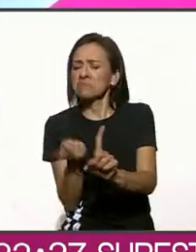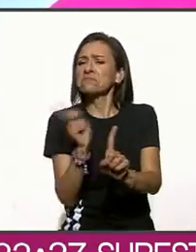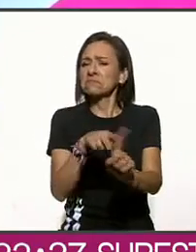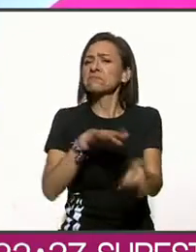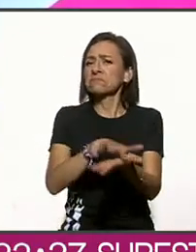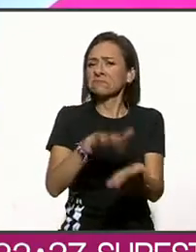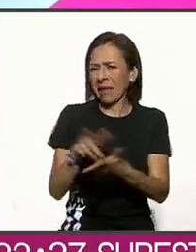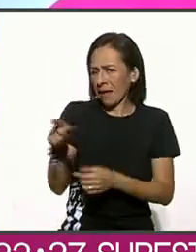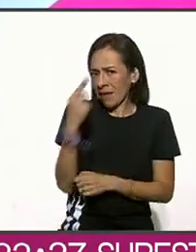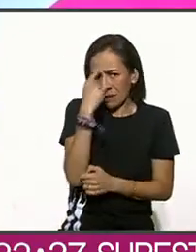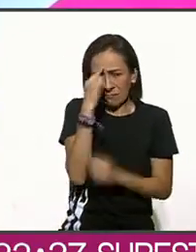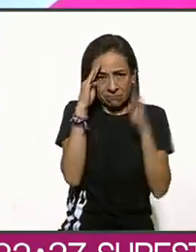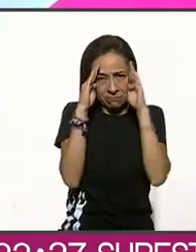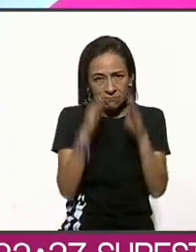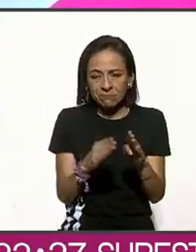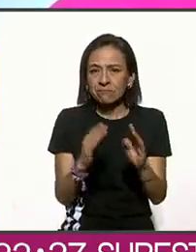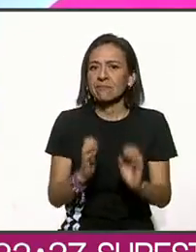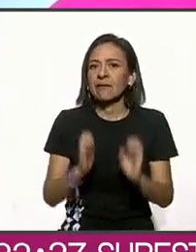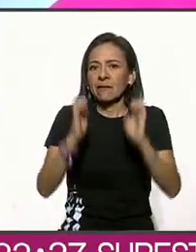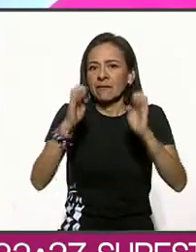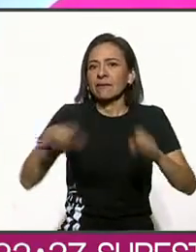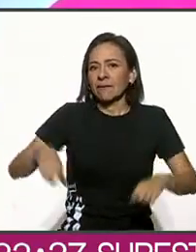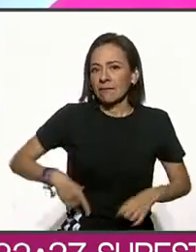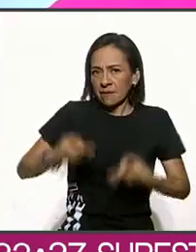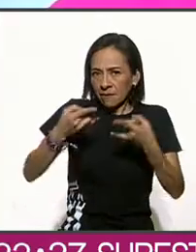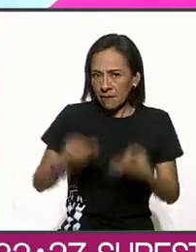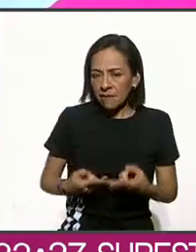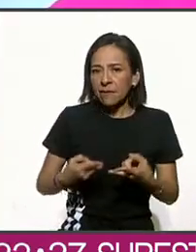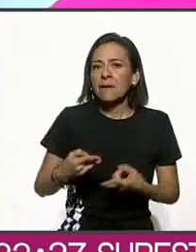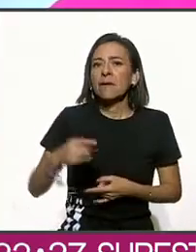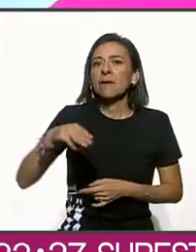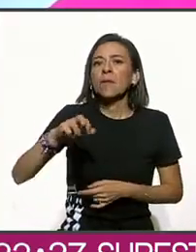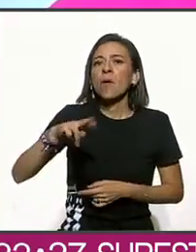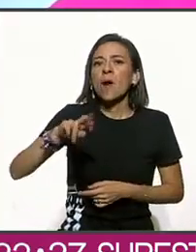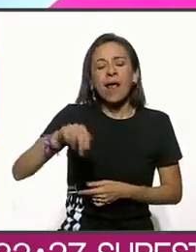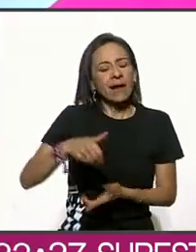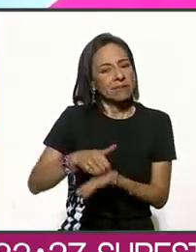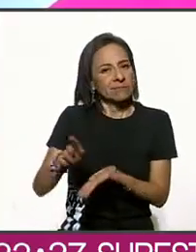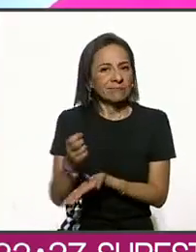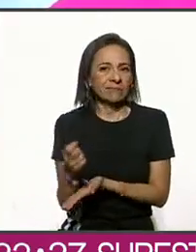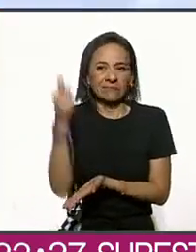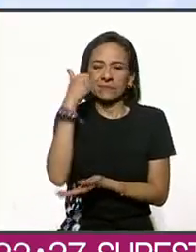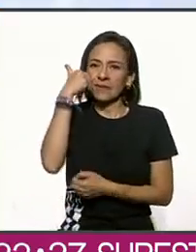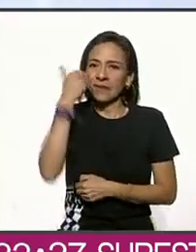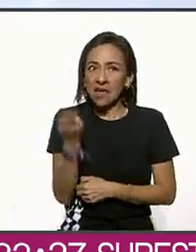echar a Morena de Palacio Nacional y cerrará filas con quien pueda realizar esta tarea.